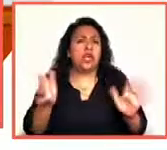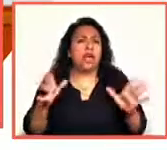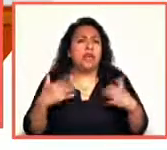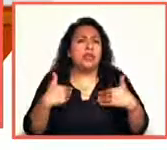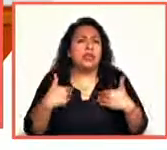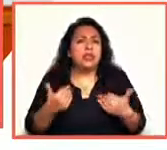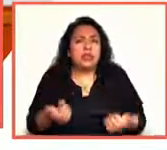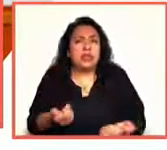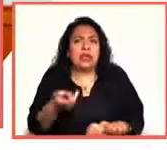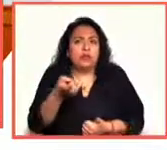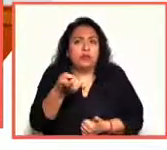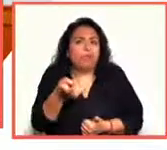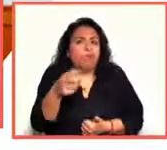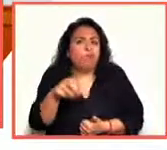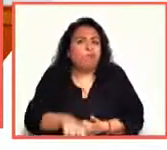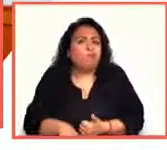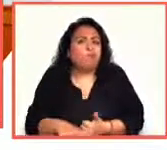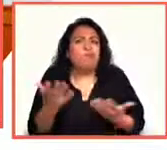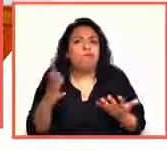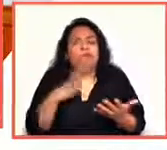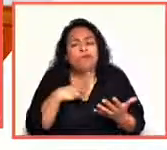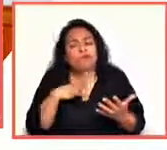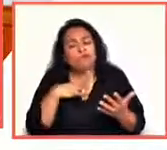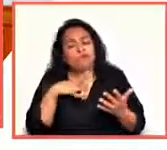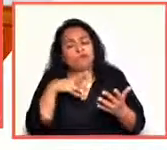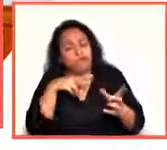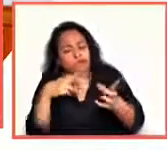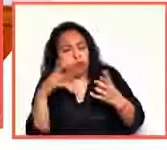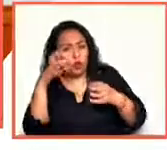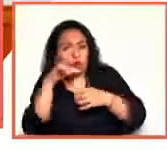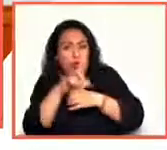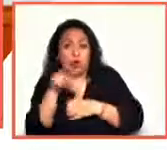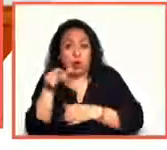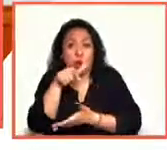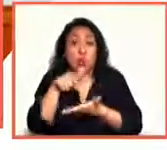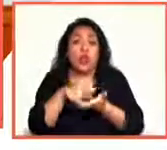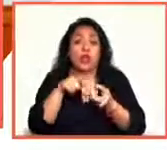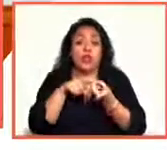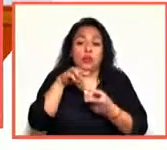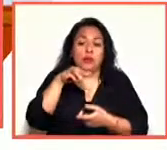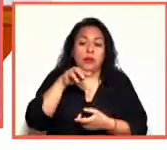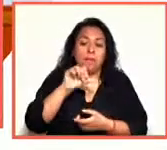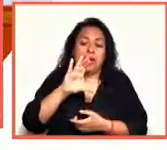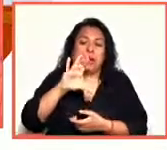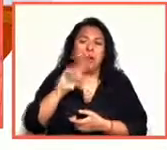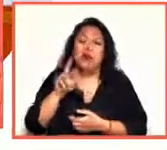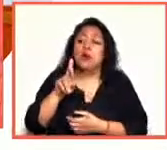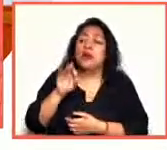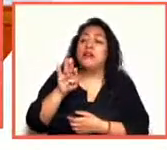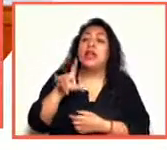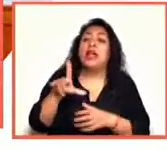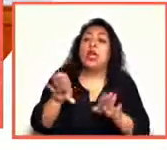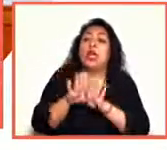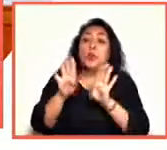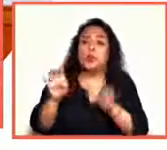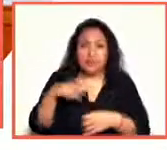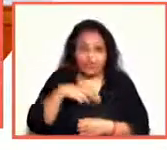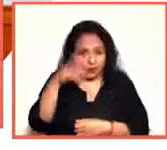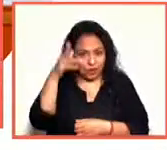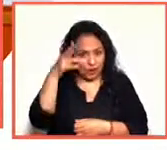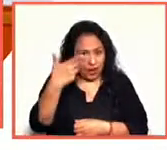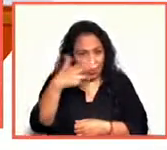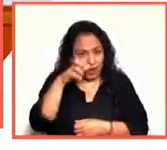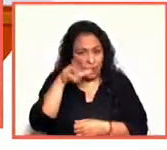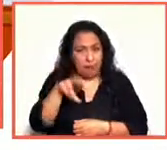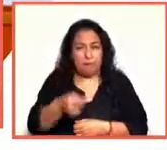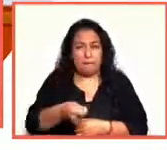aspectos culturales. Y uno de estos espacios es el MACO. Rafael, ¿cómo estás? ¿Qué tal, mi hermano? Permíteme antes que